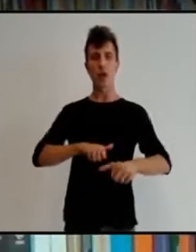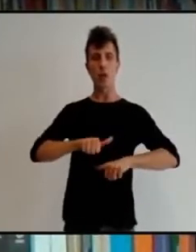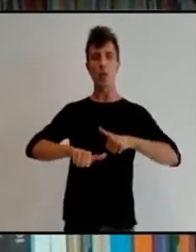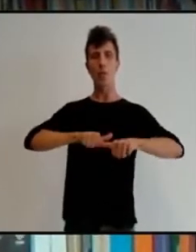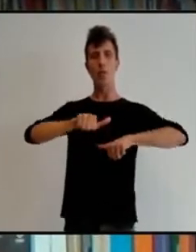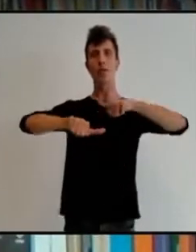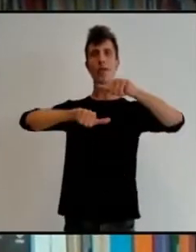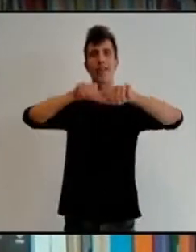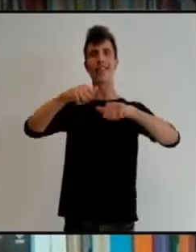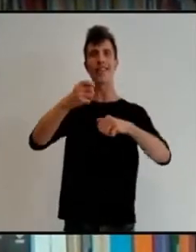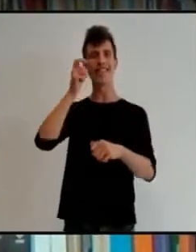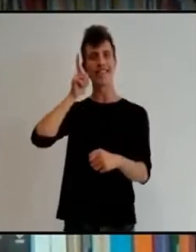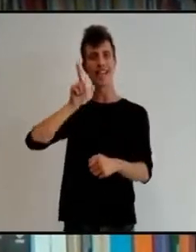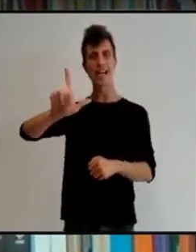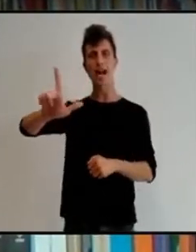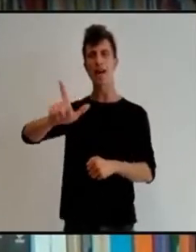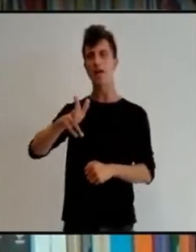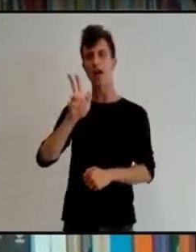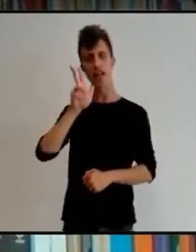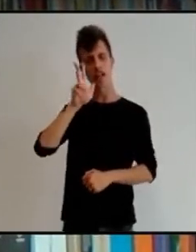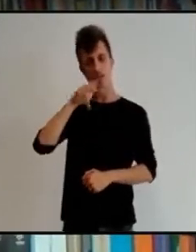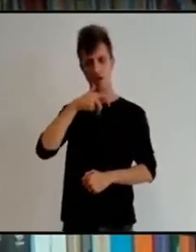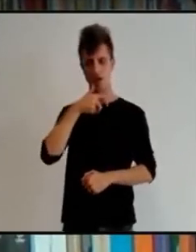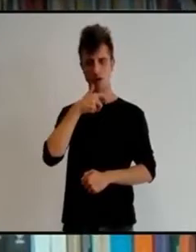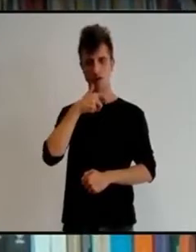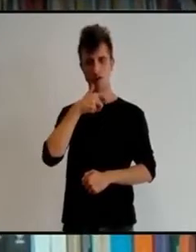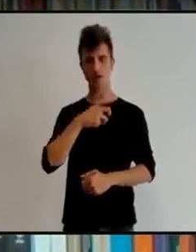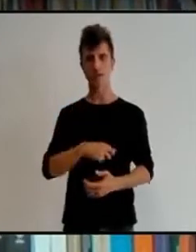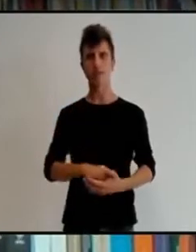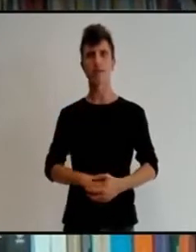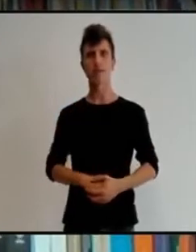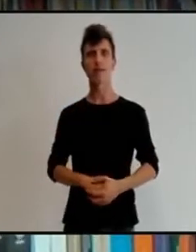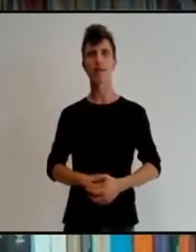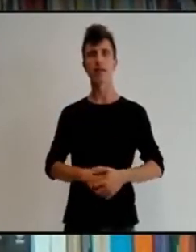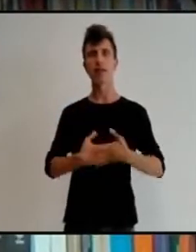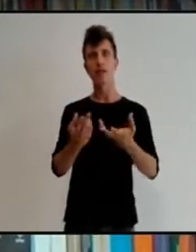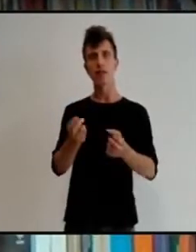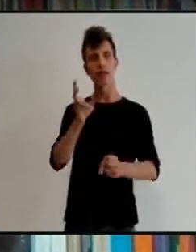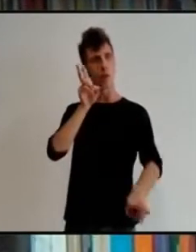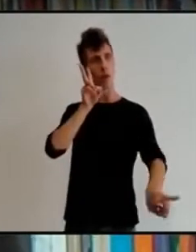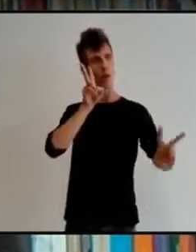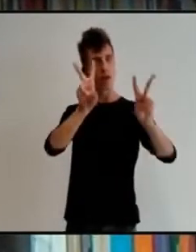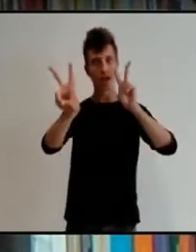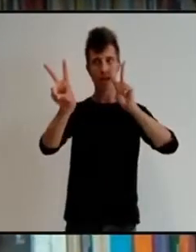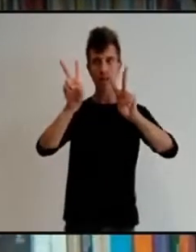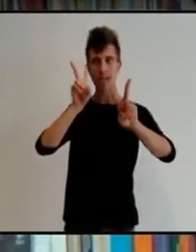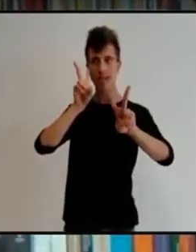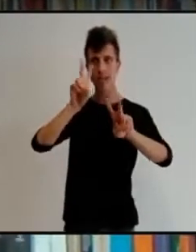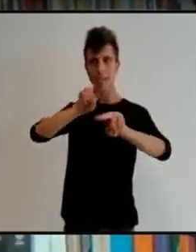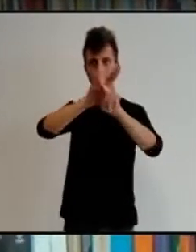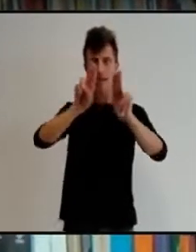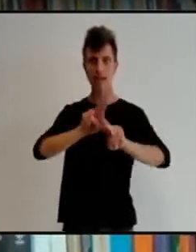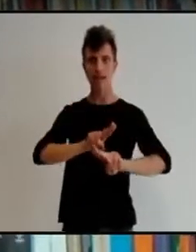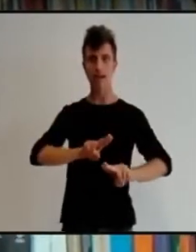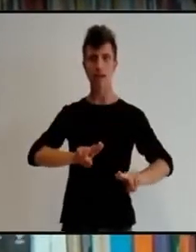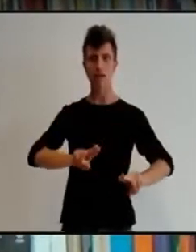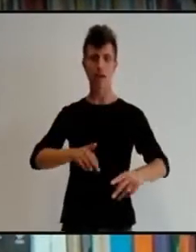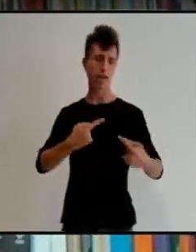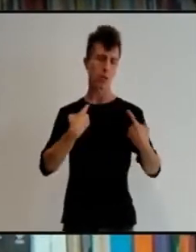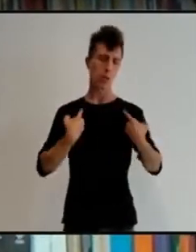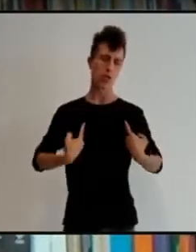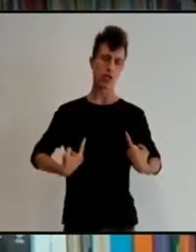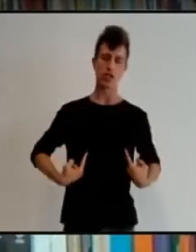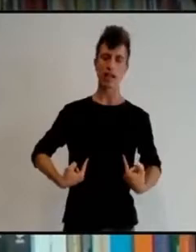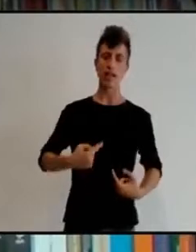todavía no termina de consolidarse. Por eso, la mirada internacional y saber que no estamos solos y solas